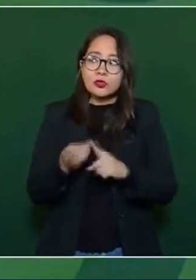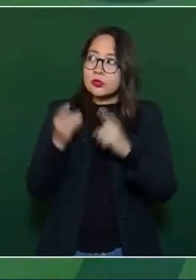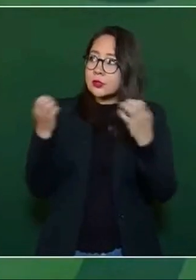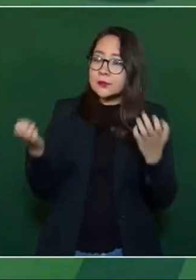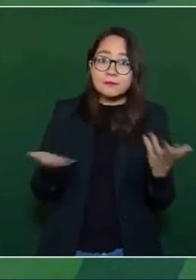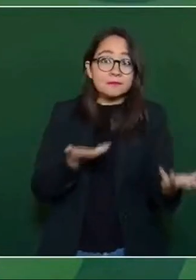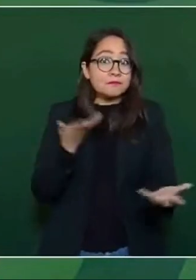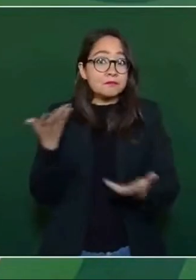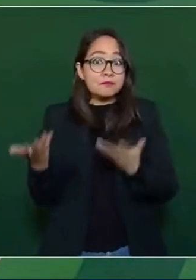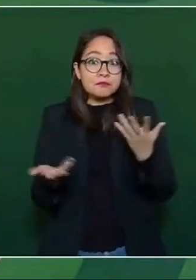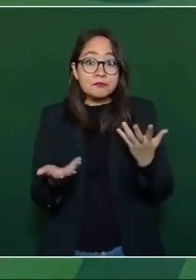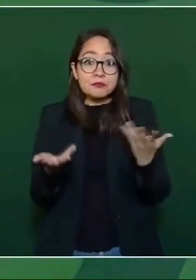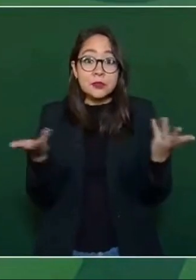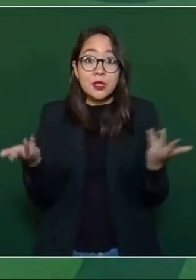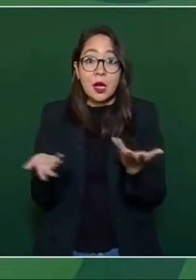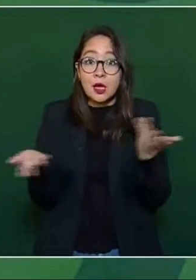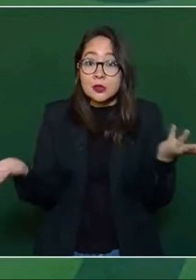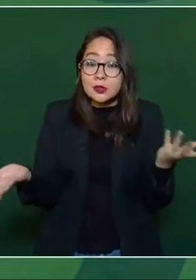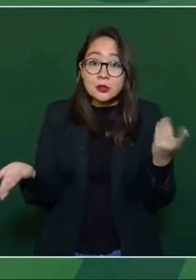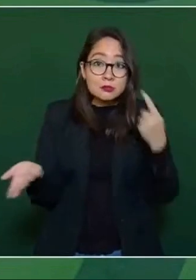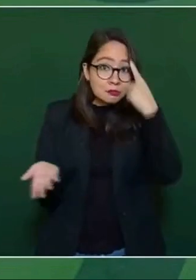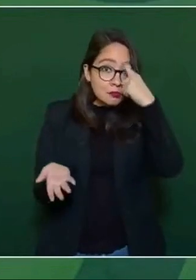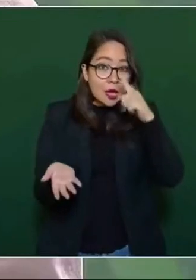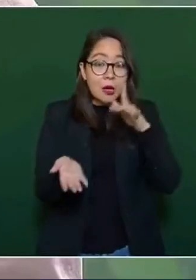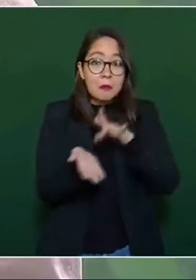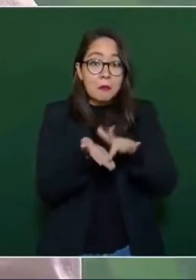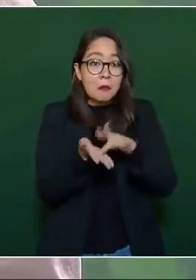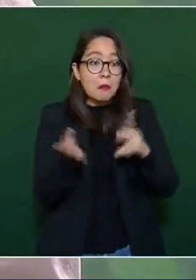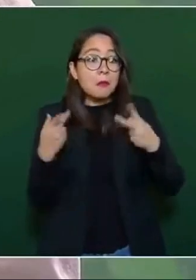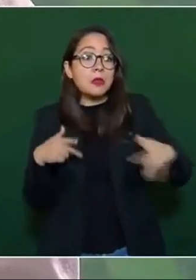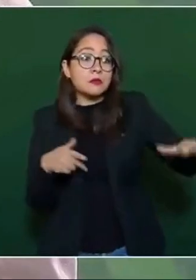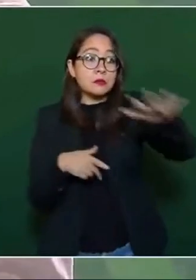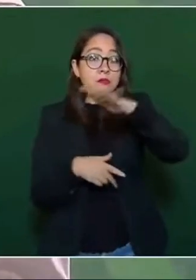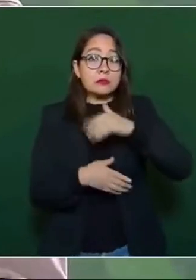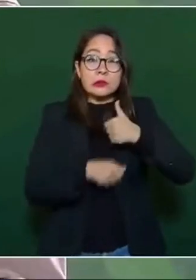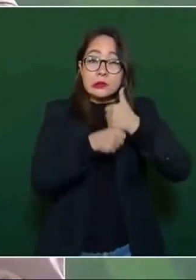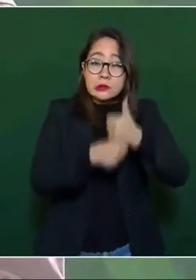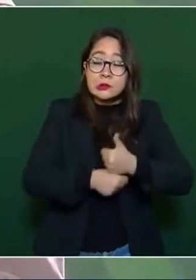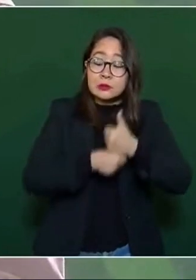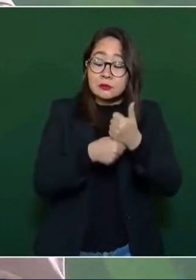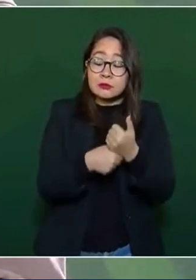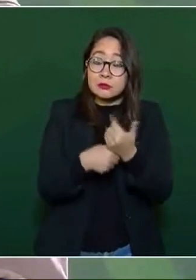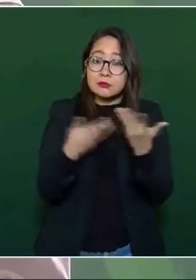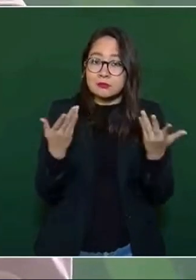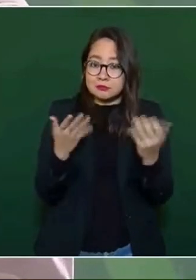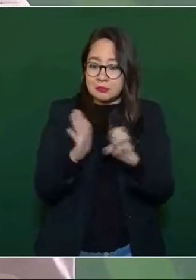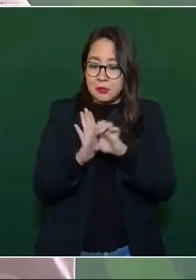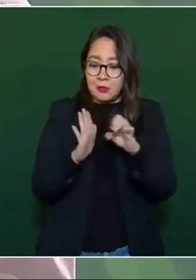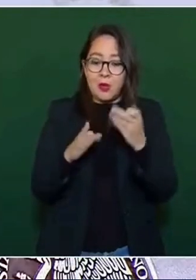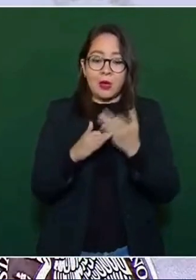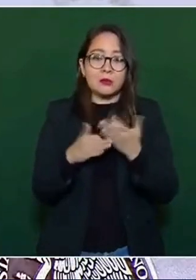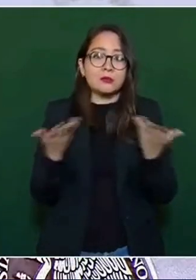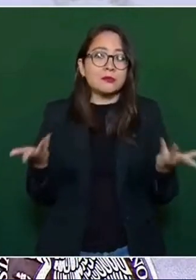¿Qué hacen para ayudar al pueblo? En una circunstancia como esta.